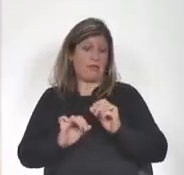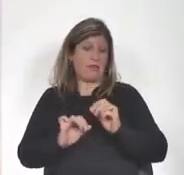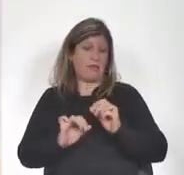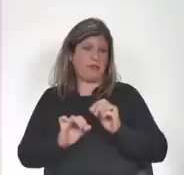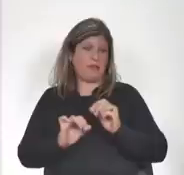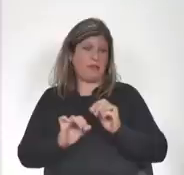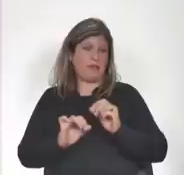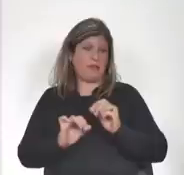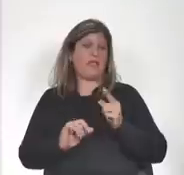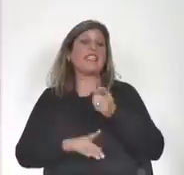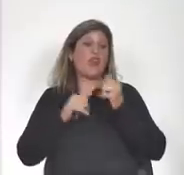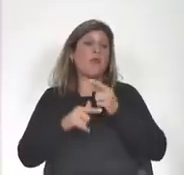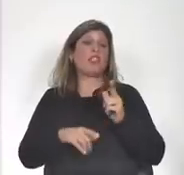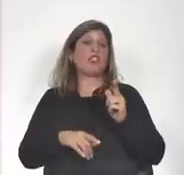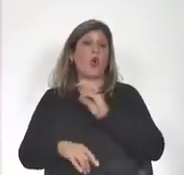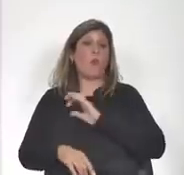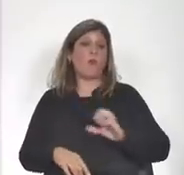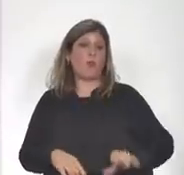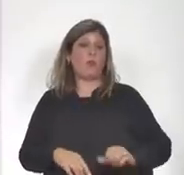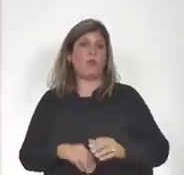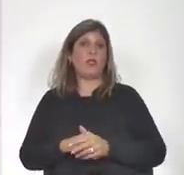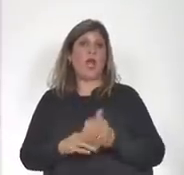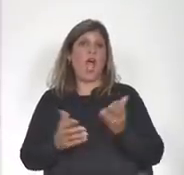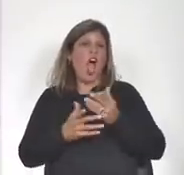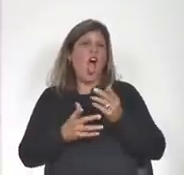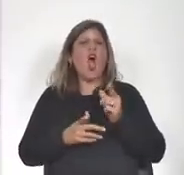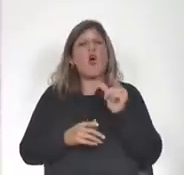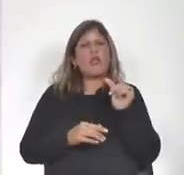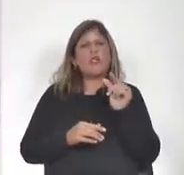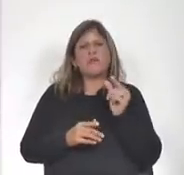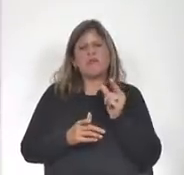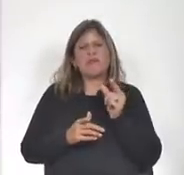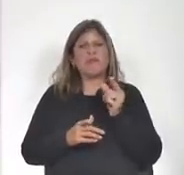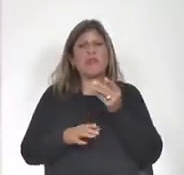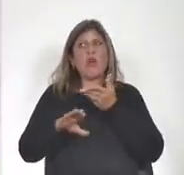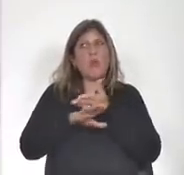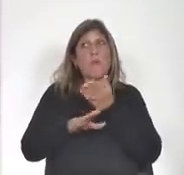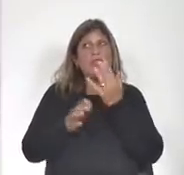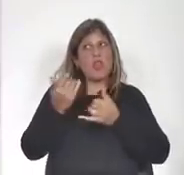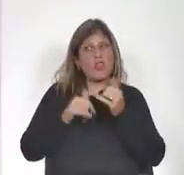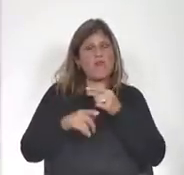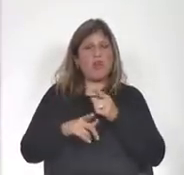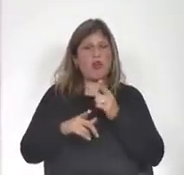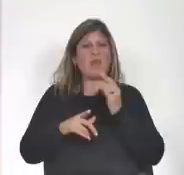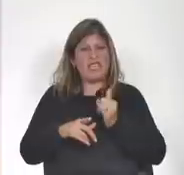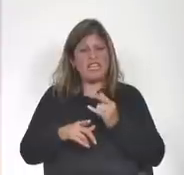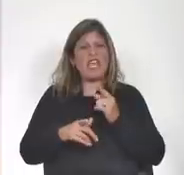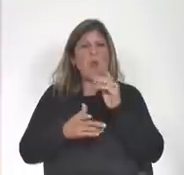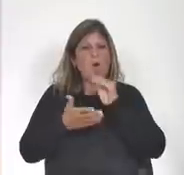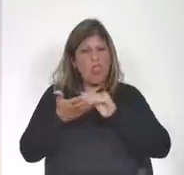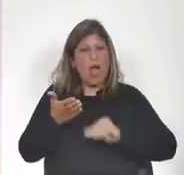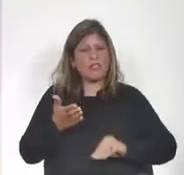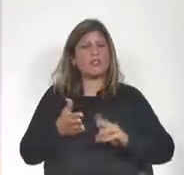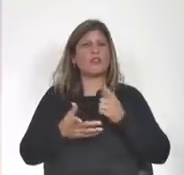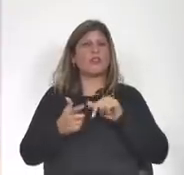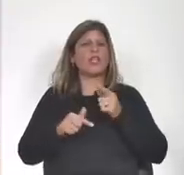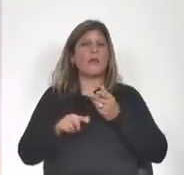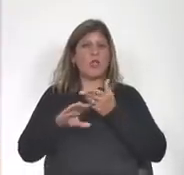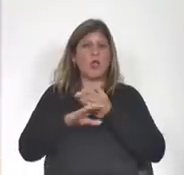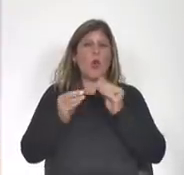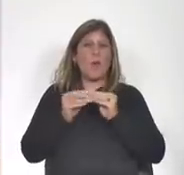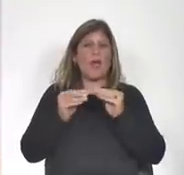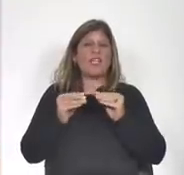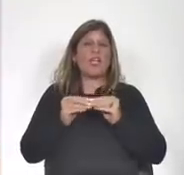que desarrollamos ahora tenemos algún dato más muy reciente por un pedido de informes que realizó compañero diputado Sebastián Valdomir